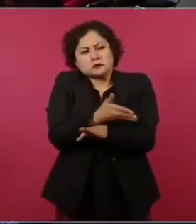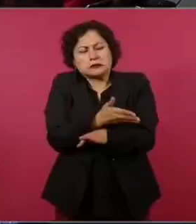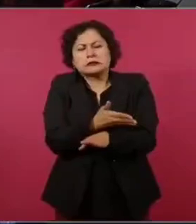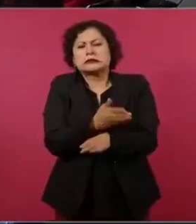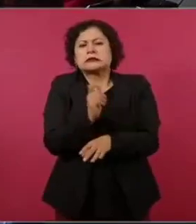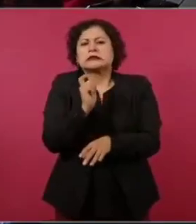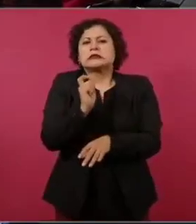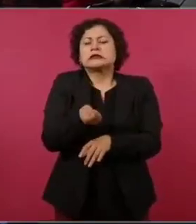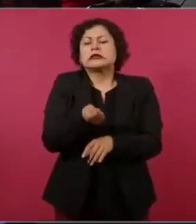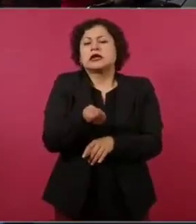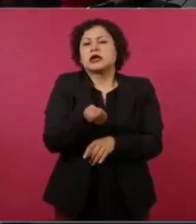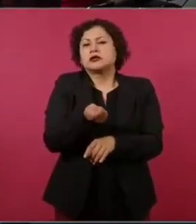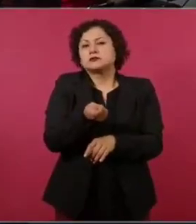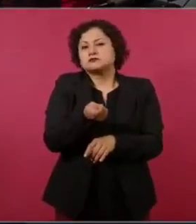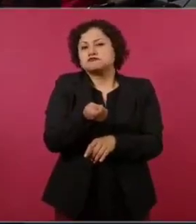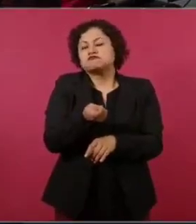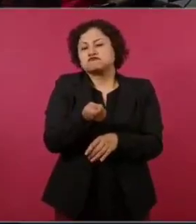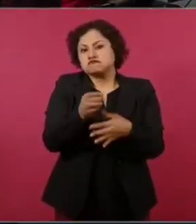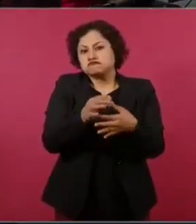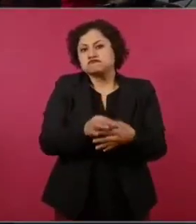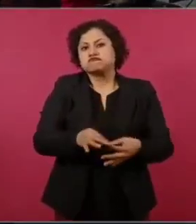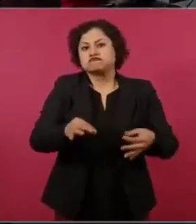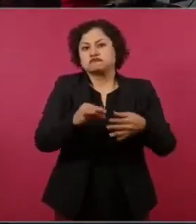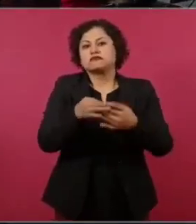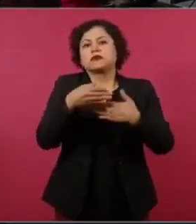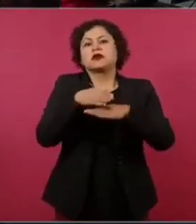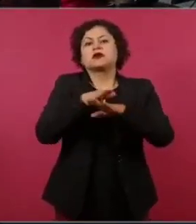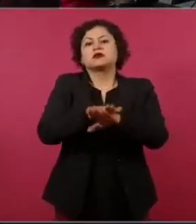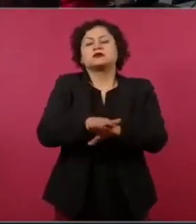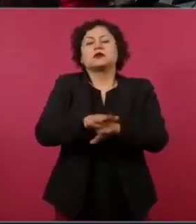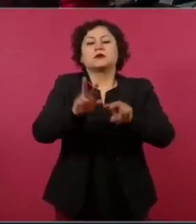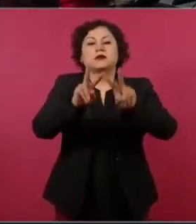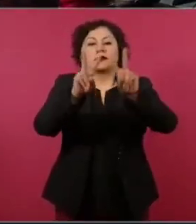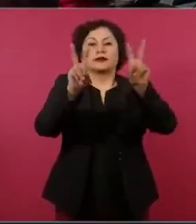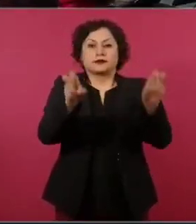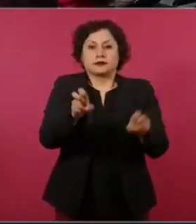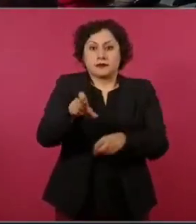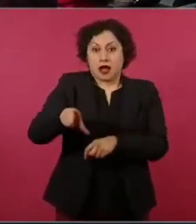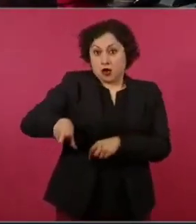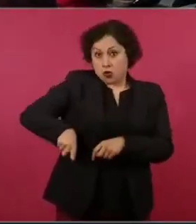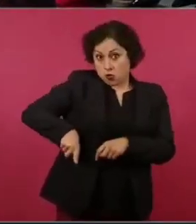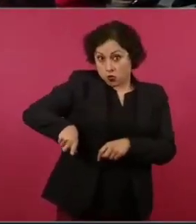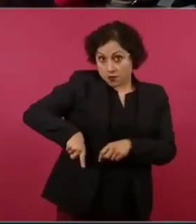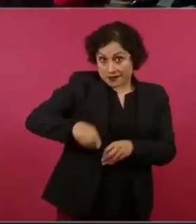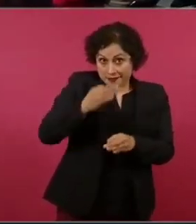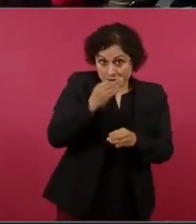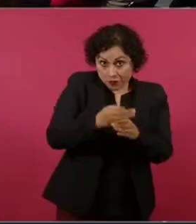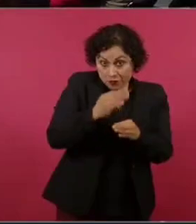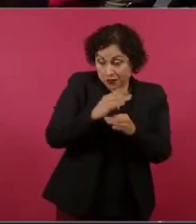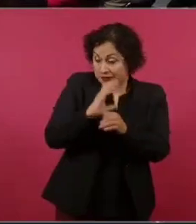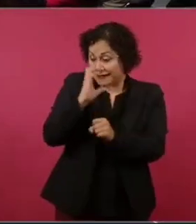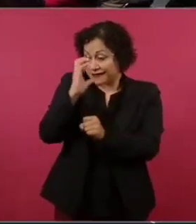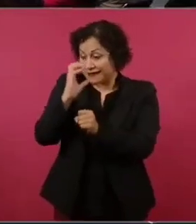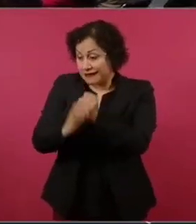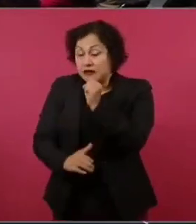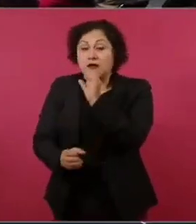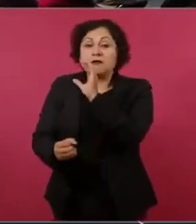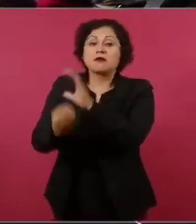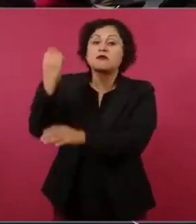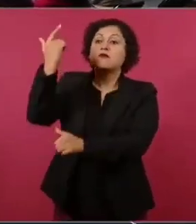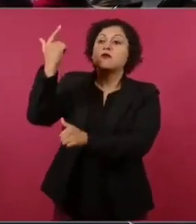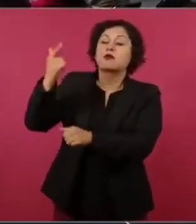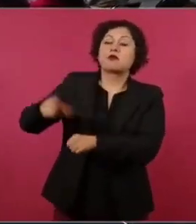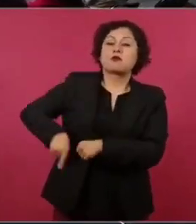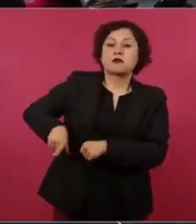El respecto de la relación entre el gobierno ya en unos meses saliente y el gobierno entrante de la virtual presidenta electa Claudia